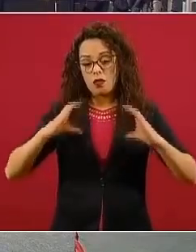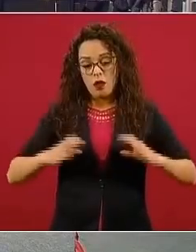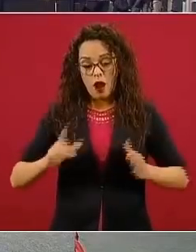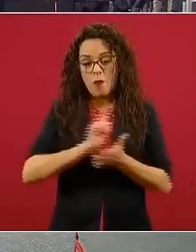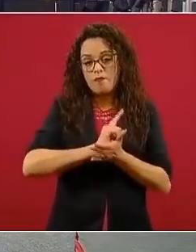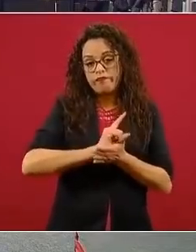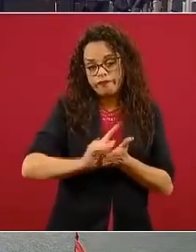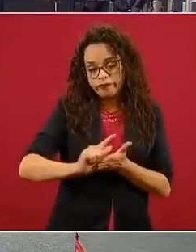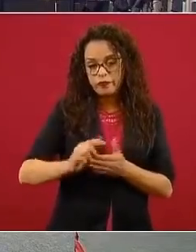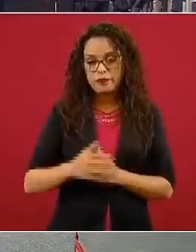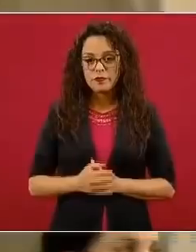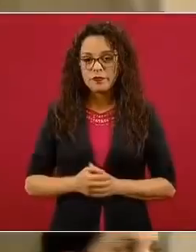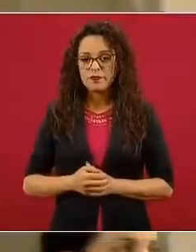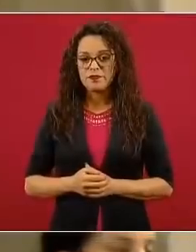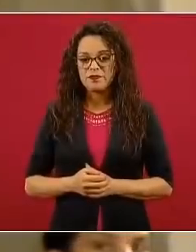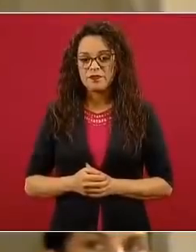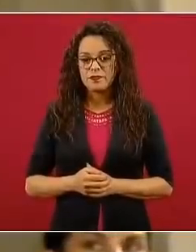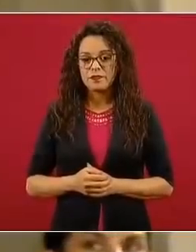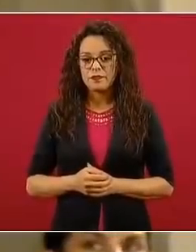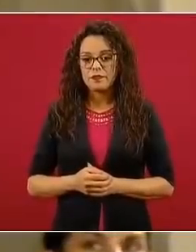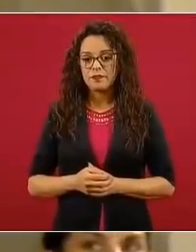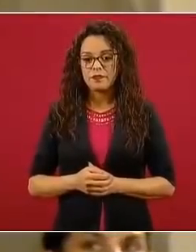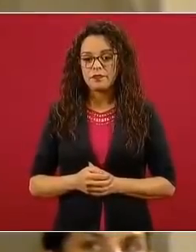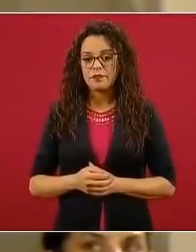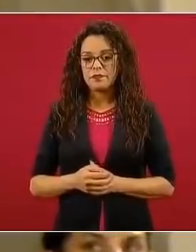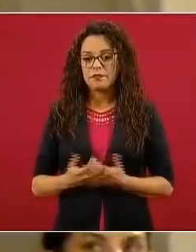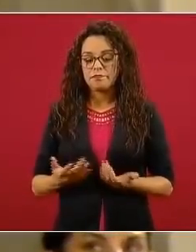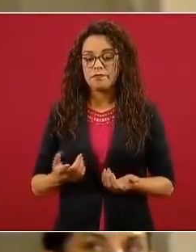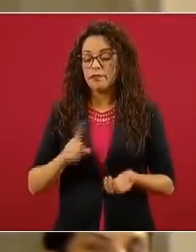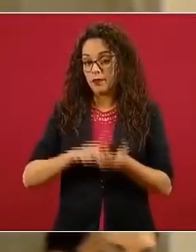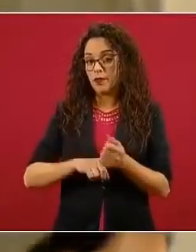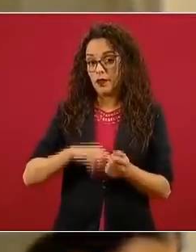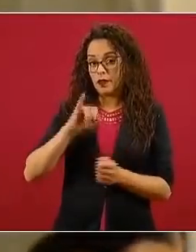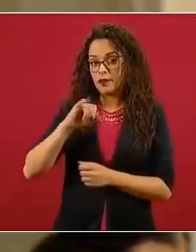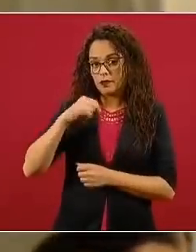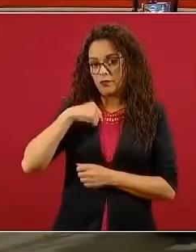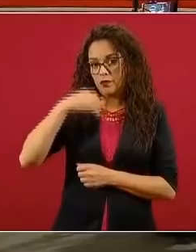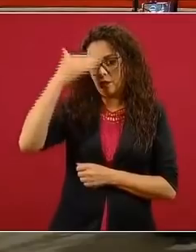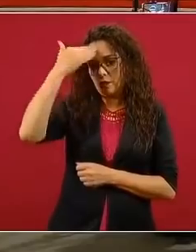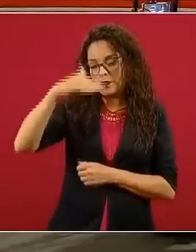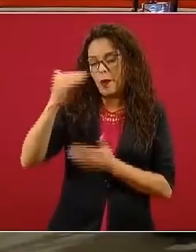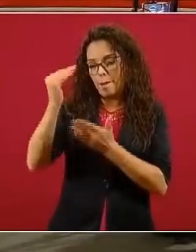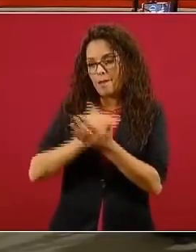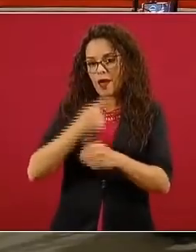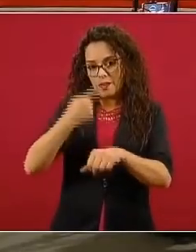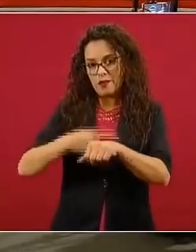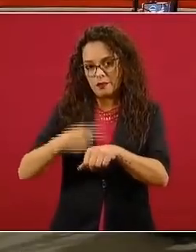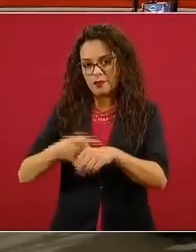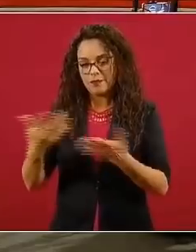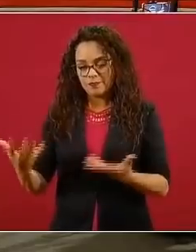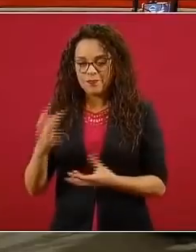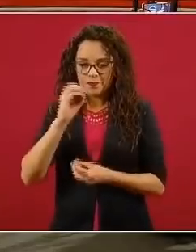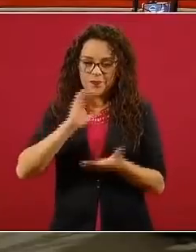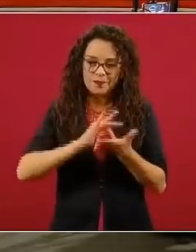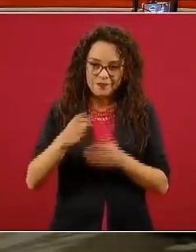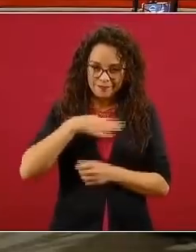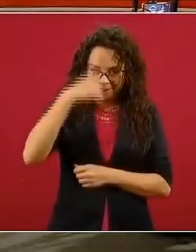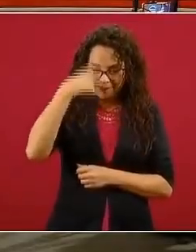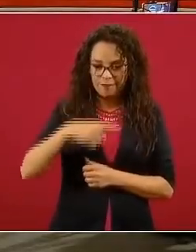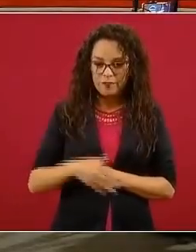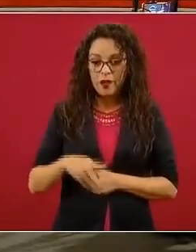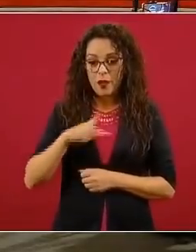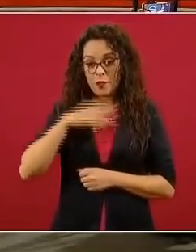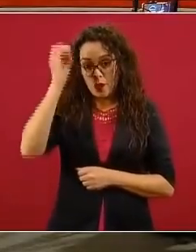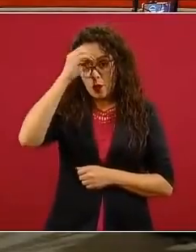también van a influir en las enfermedades que seguramente se van a reducir. Gracias. Buenas noches. Bienvenidos. Muchas gracias. Mi opinión seguramente